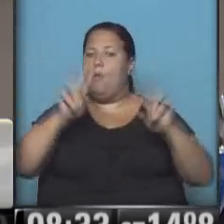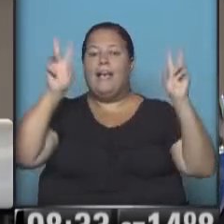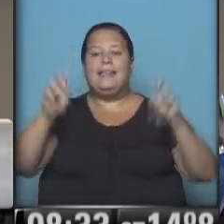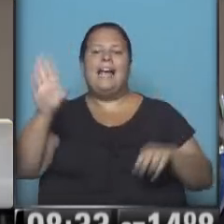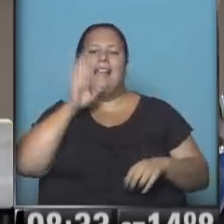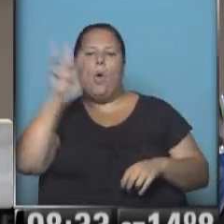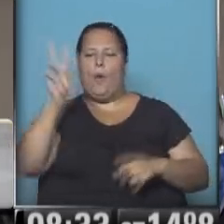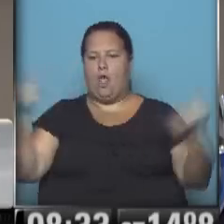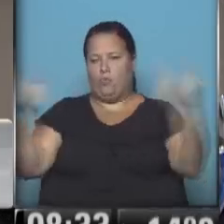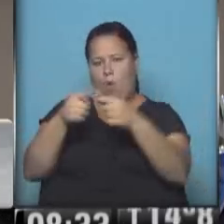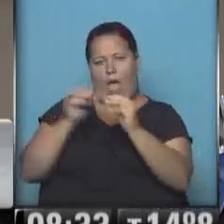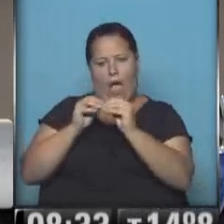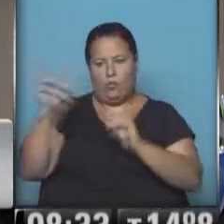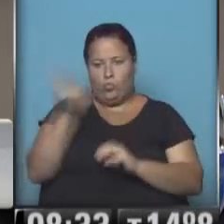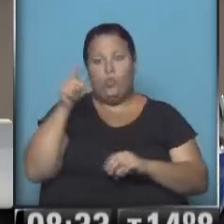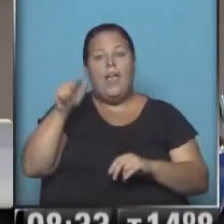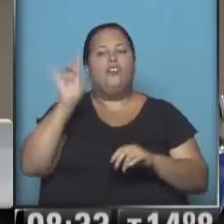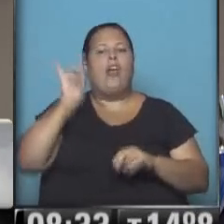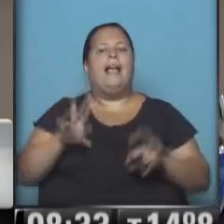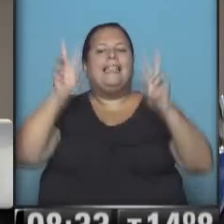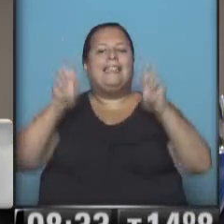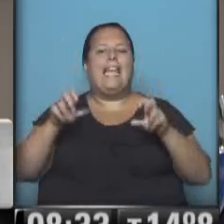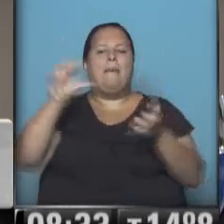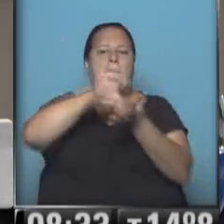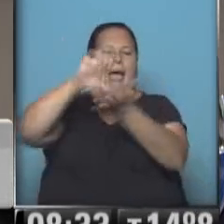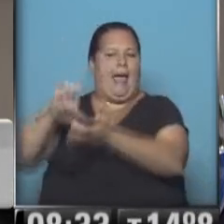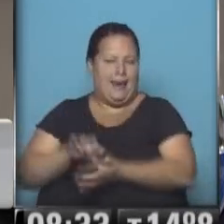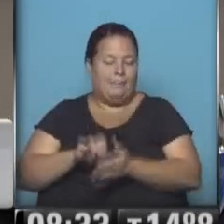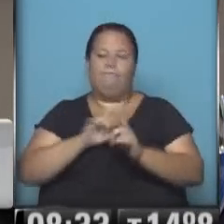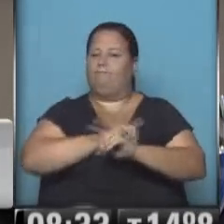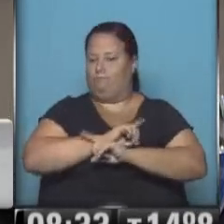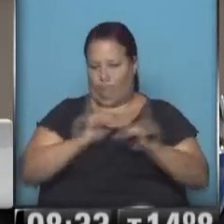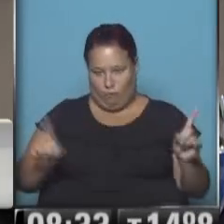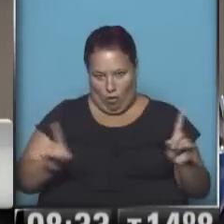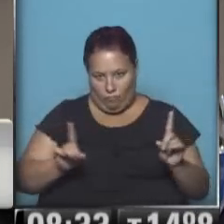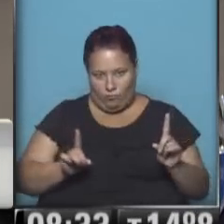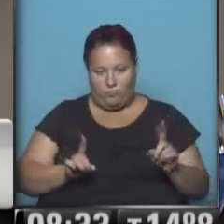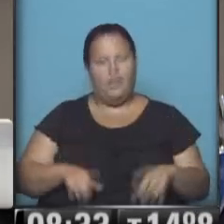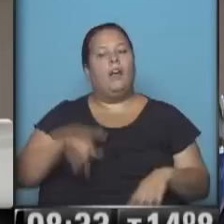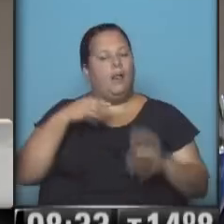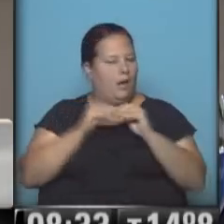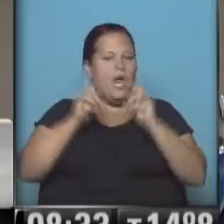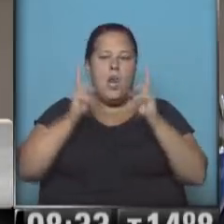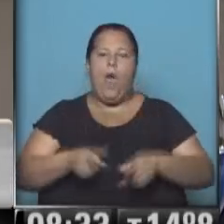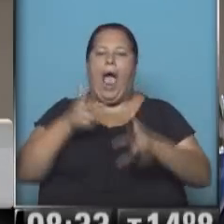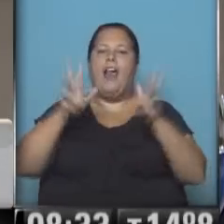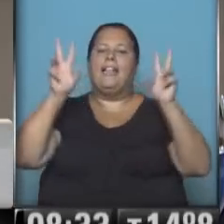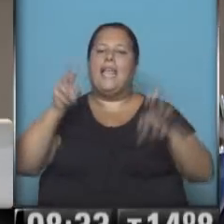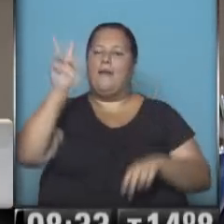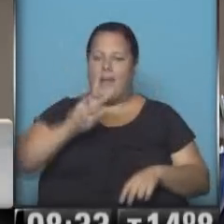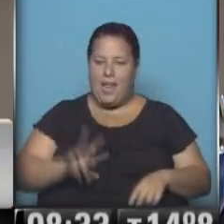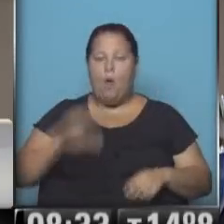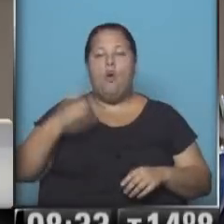entre Estados Unidos y Venezuela y ahí se trata un solo tema de todos los países. Pues bueno, no va a ser así, se va a tratar el caso Venezuela